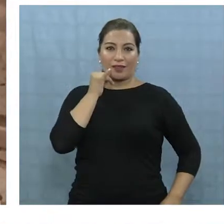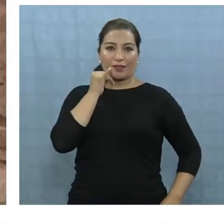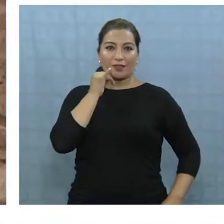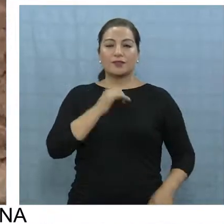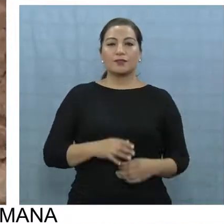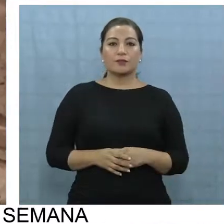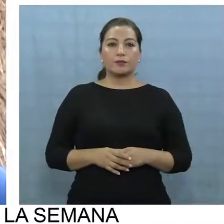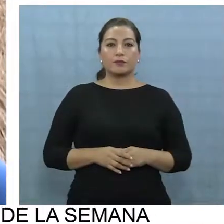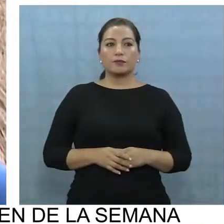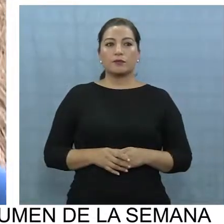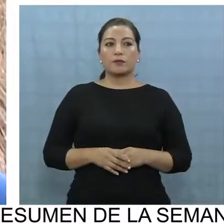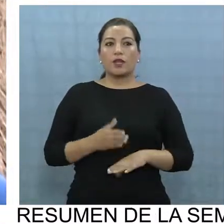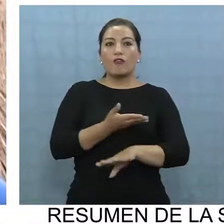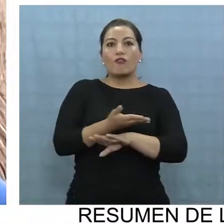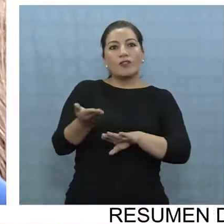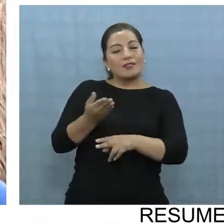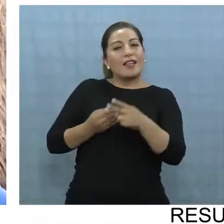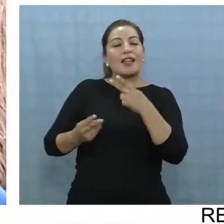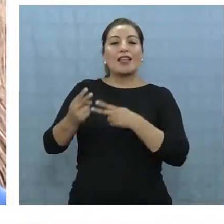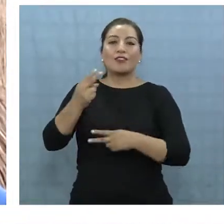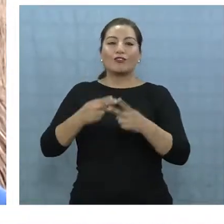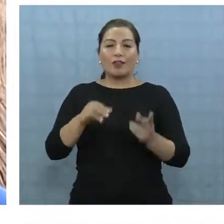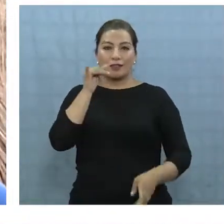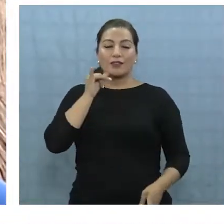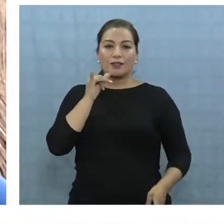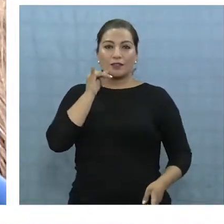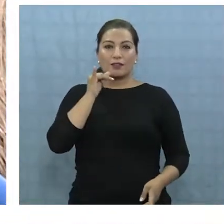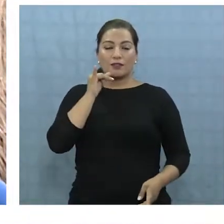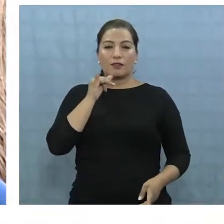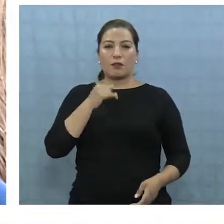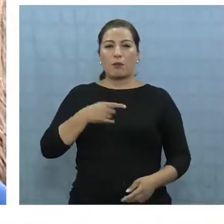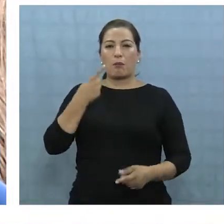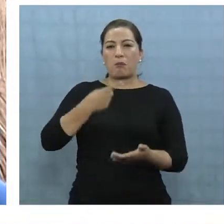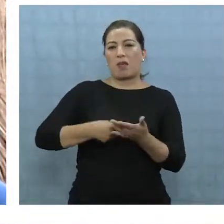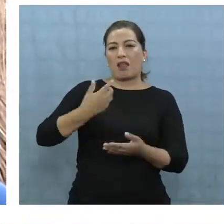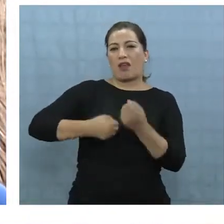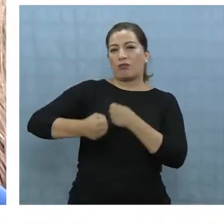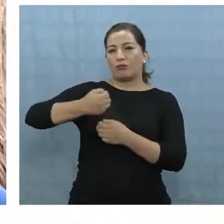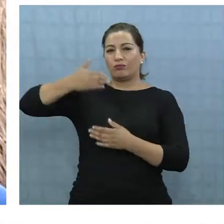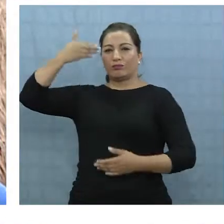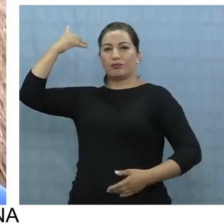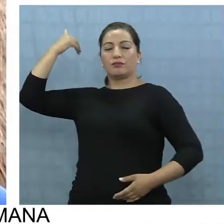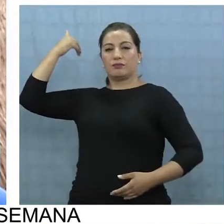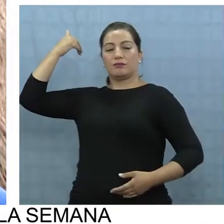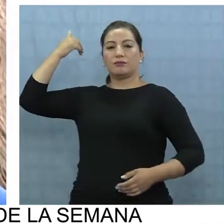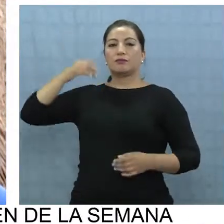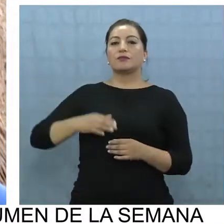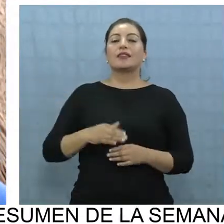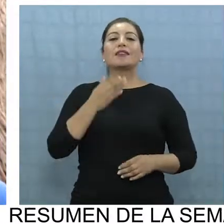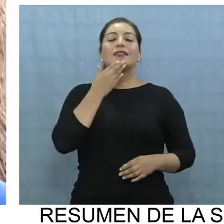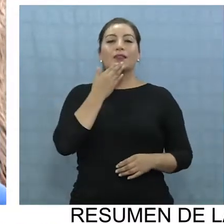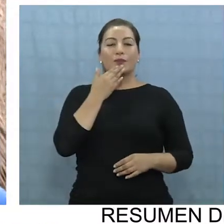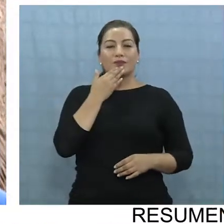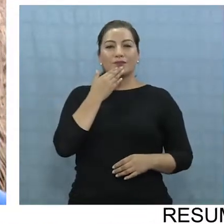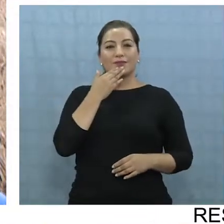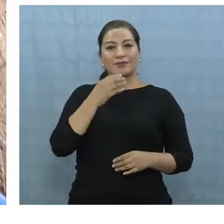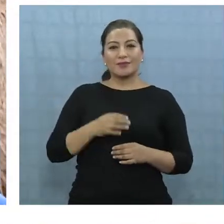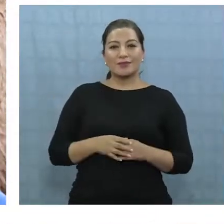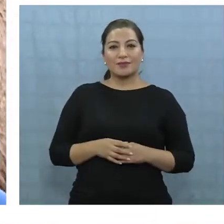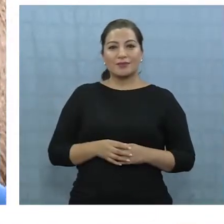Iquique. Ofrece la historia de la provincia, desde hace mil años atrás, pasando por todas